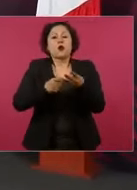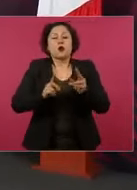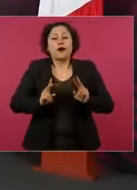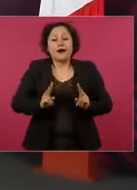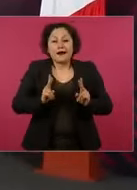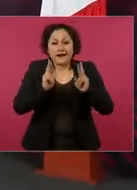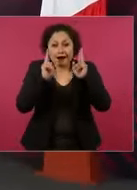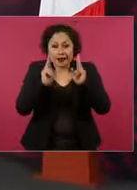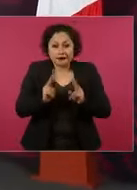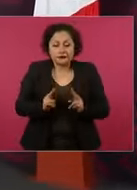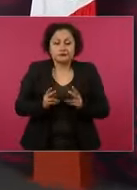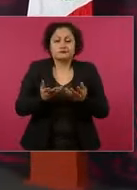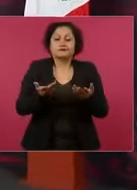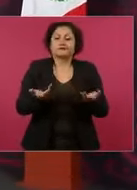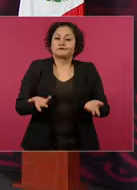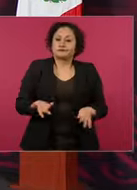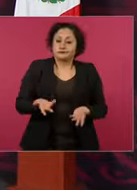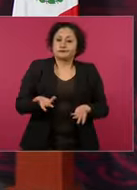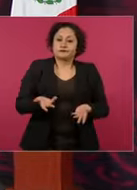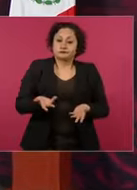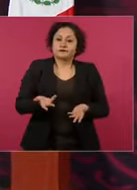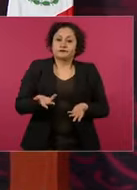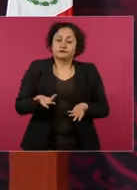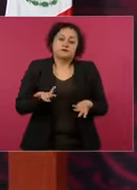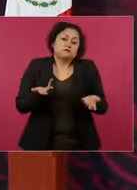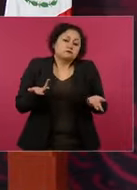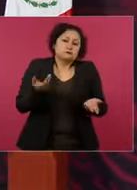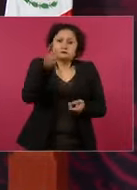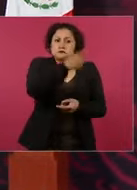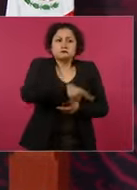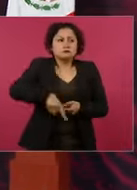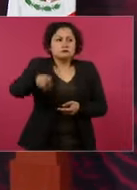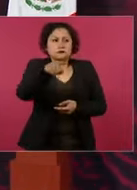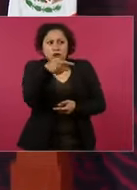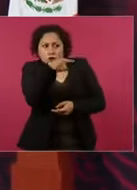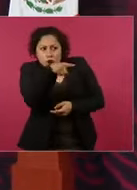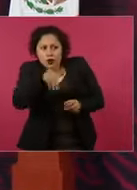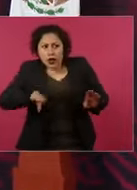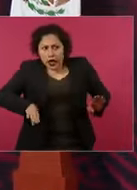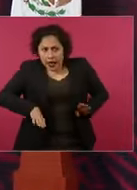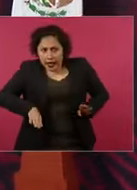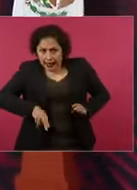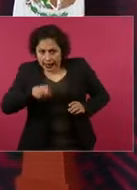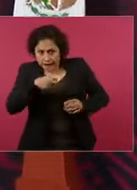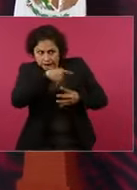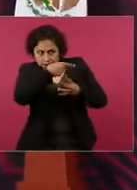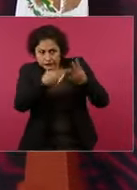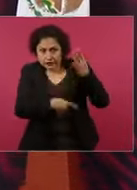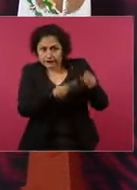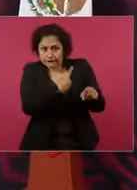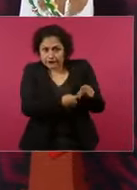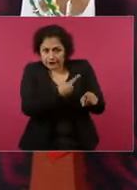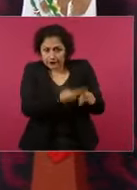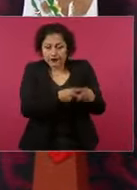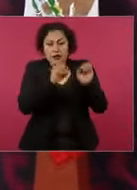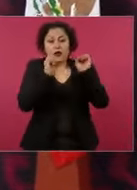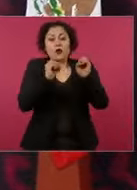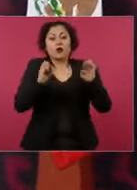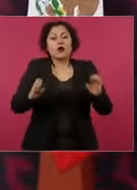sea una clínica del Issste, sea del Seguro Ordinario, sea